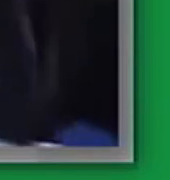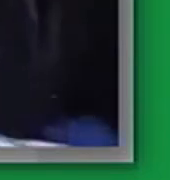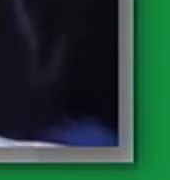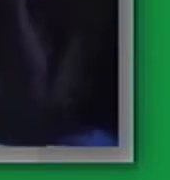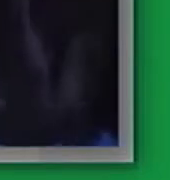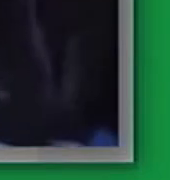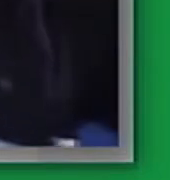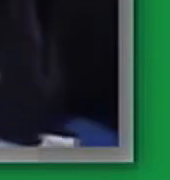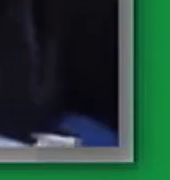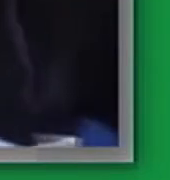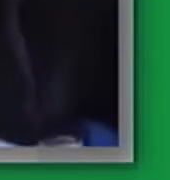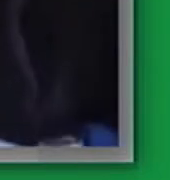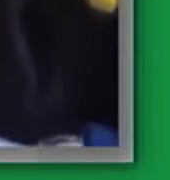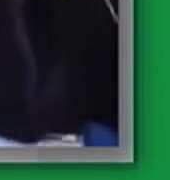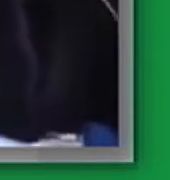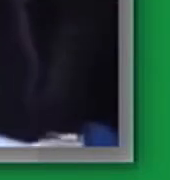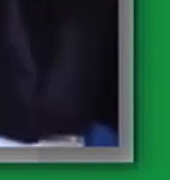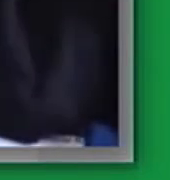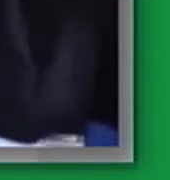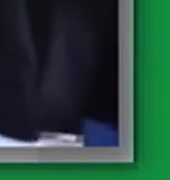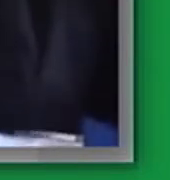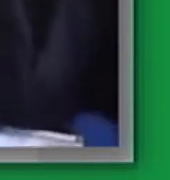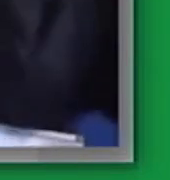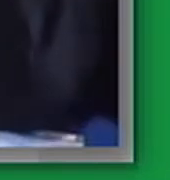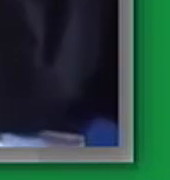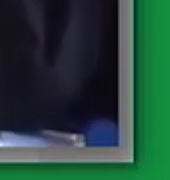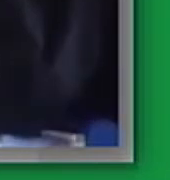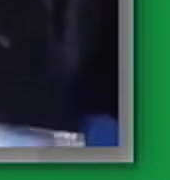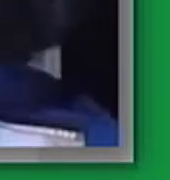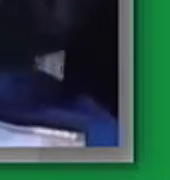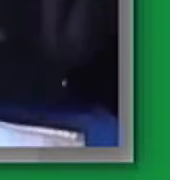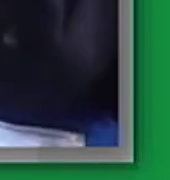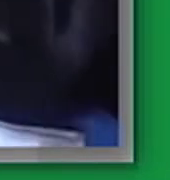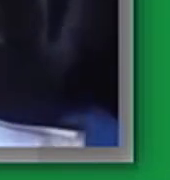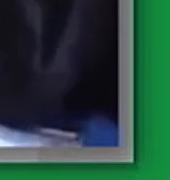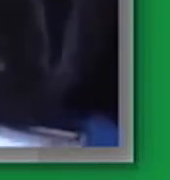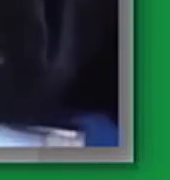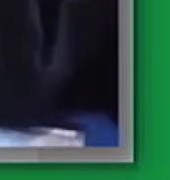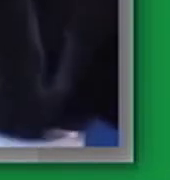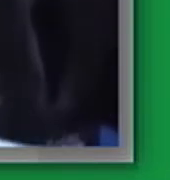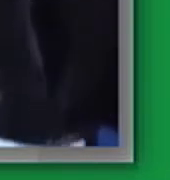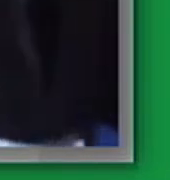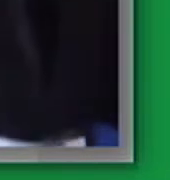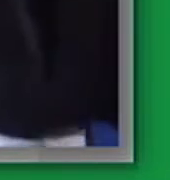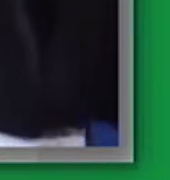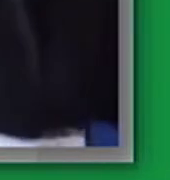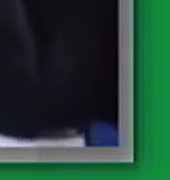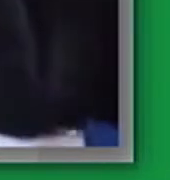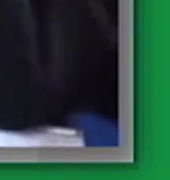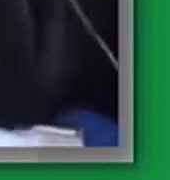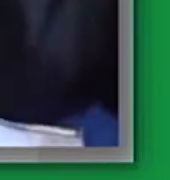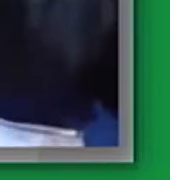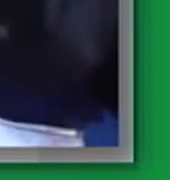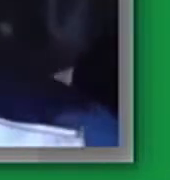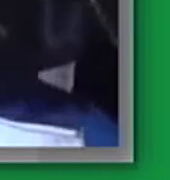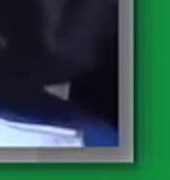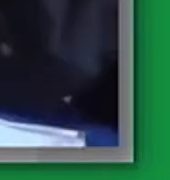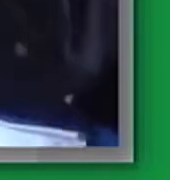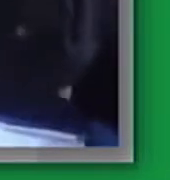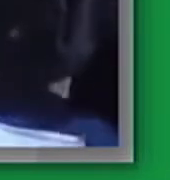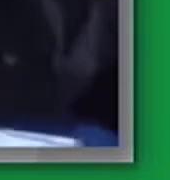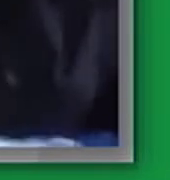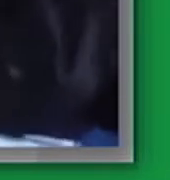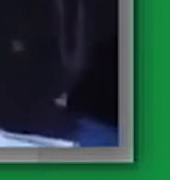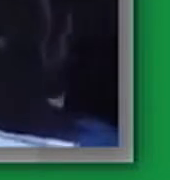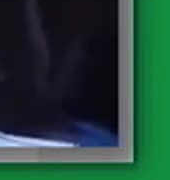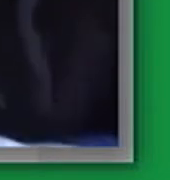cocina por ahí hay un muchachito que me preparó ¿saben qué? espagueti con azúcar que cosa tan sabrosa y él me dice que eso lo